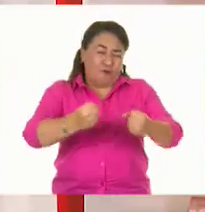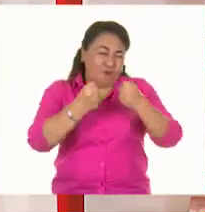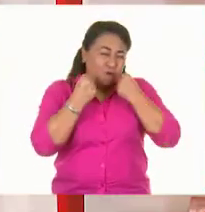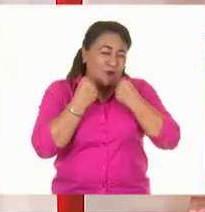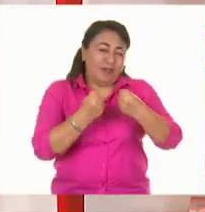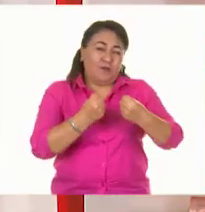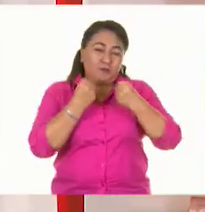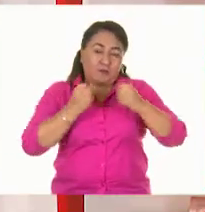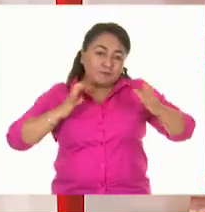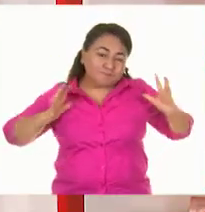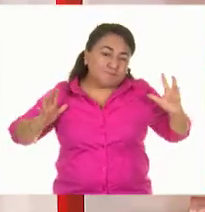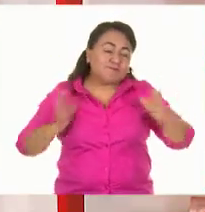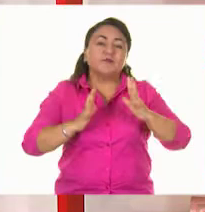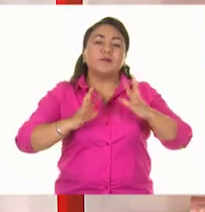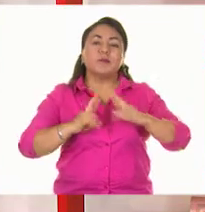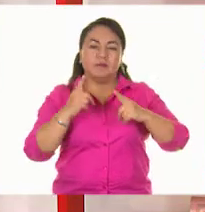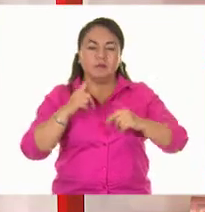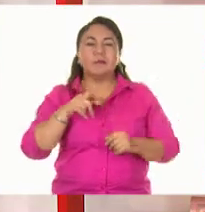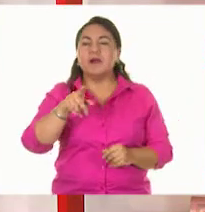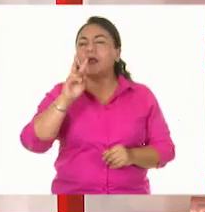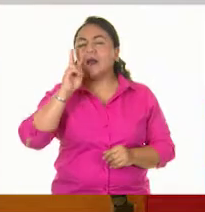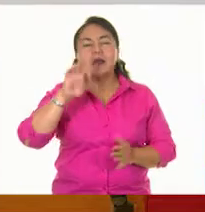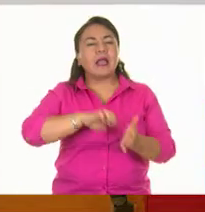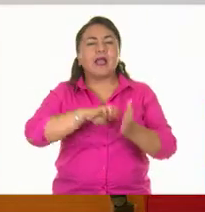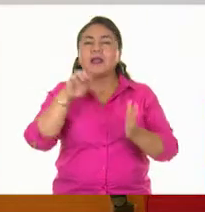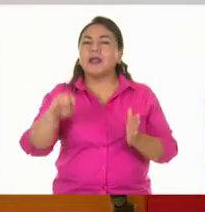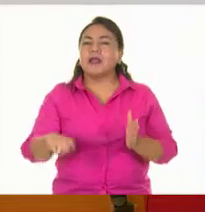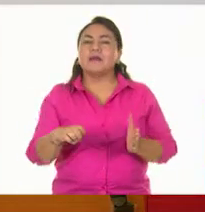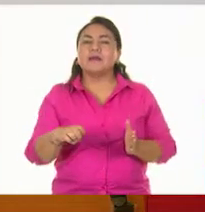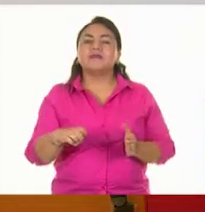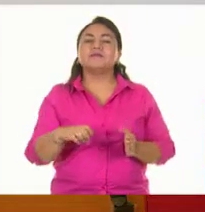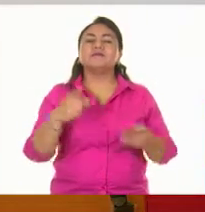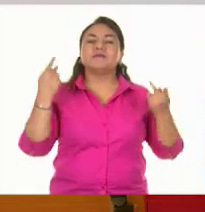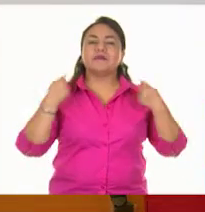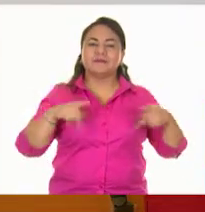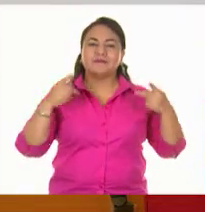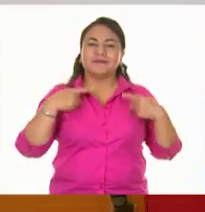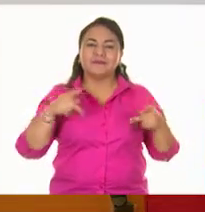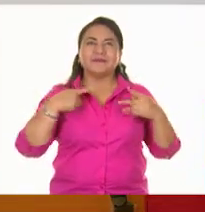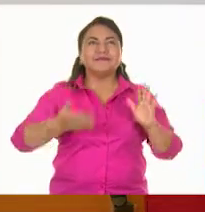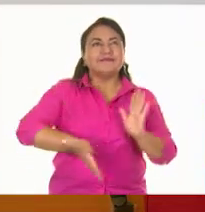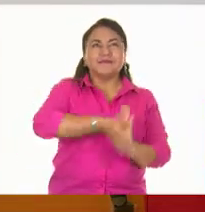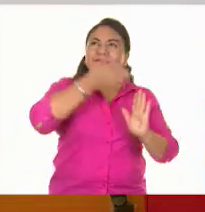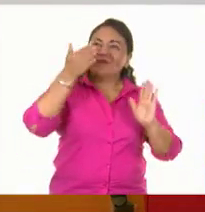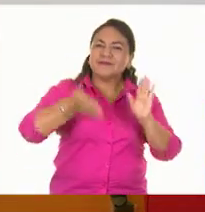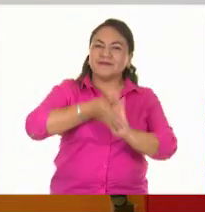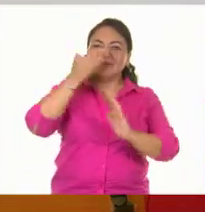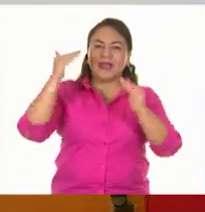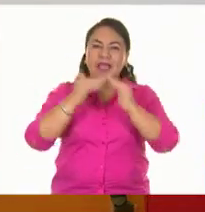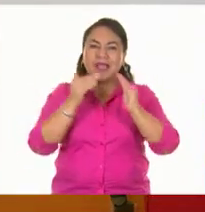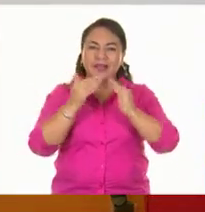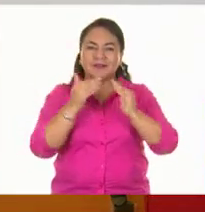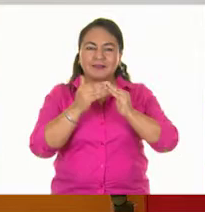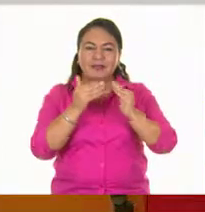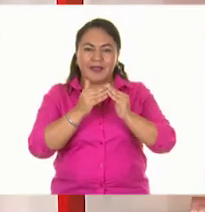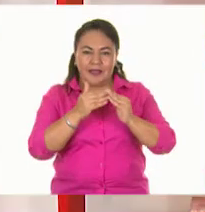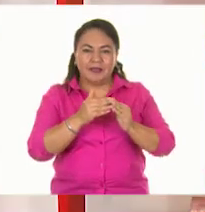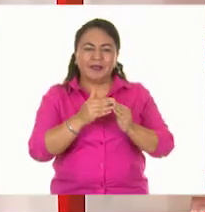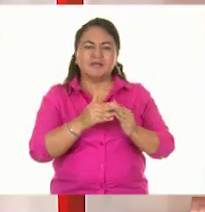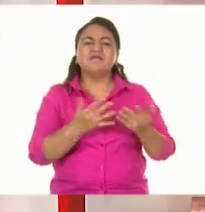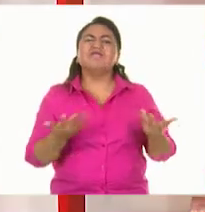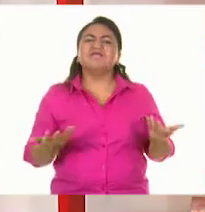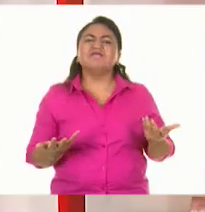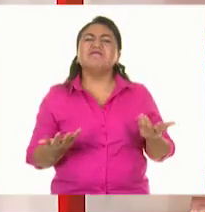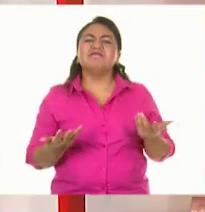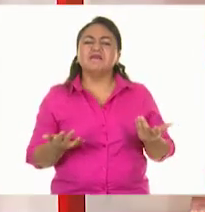muy, pero muy grande. ¿Han visto ustedes, por ejemplo, trabajar a las personas cuando están construyendo una casa? ¿Qué